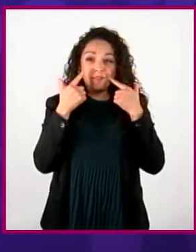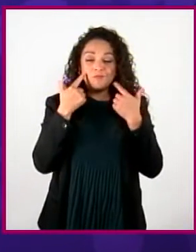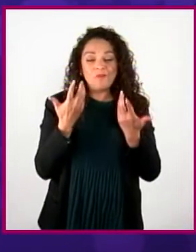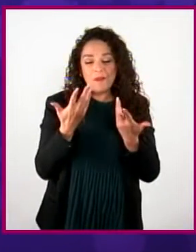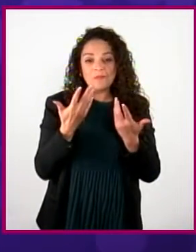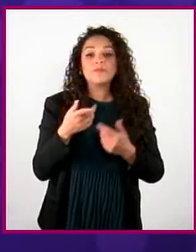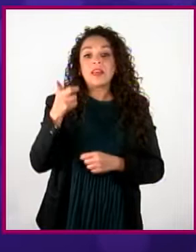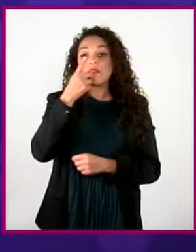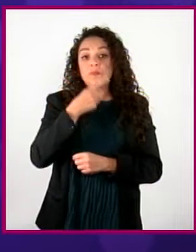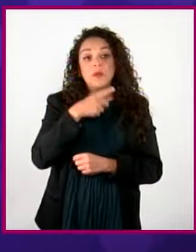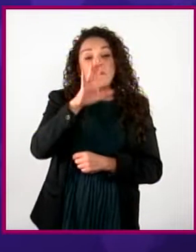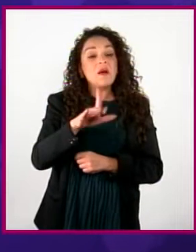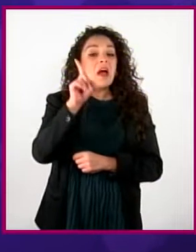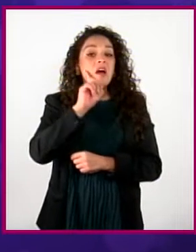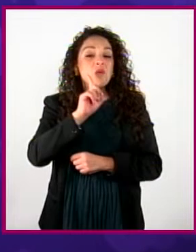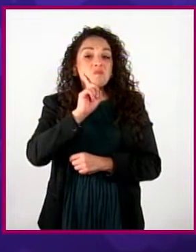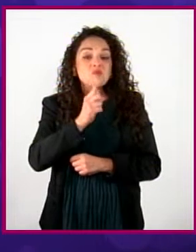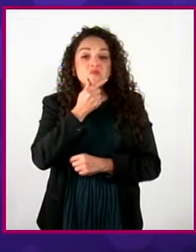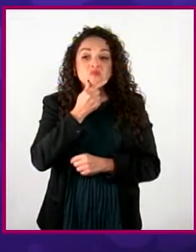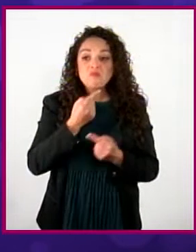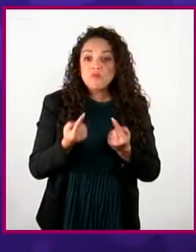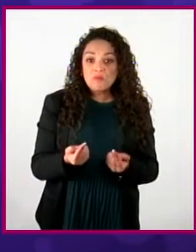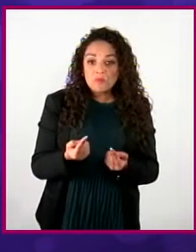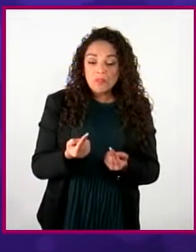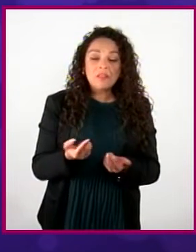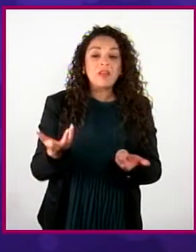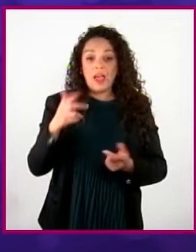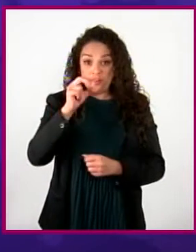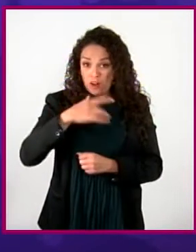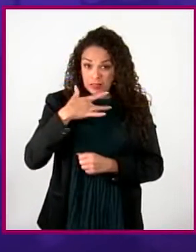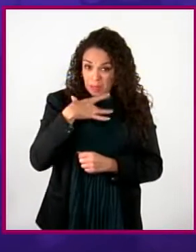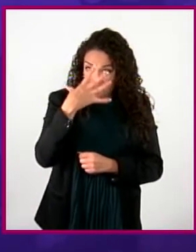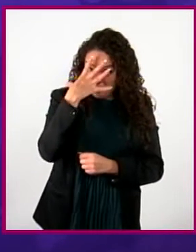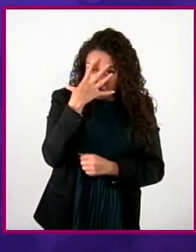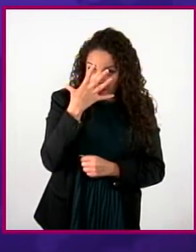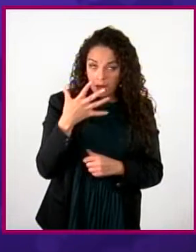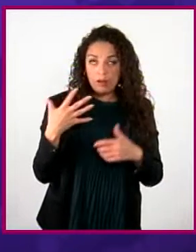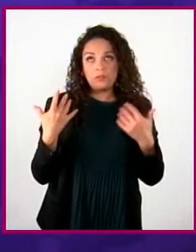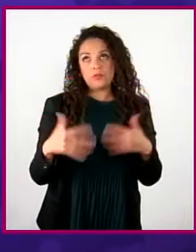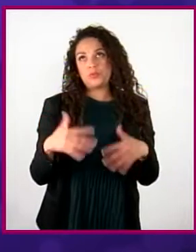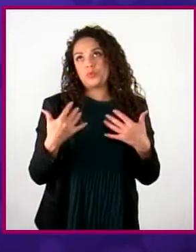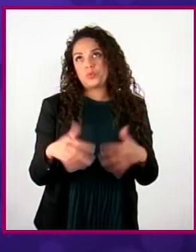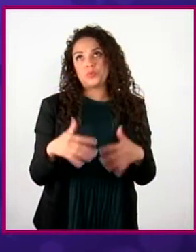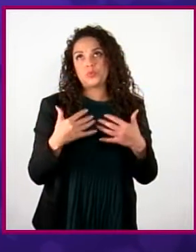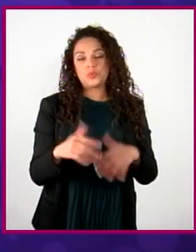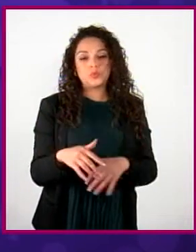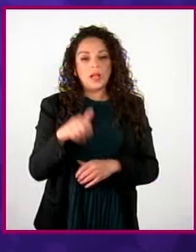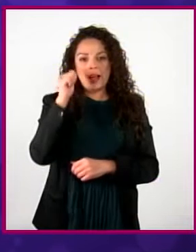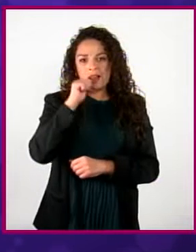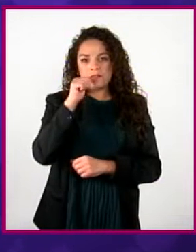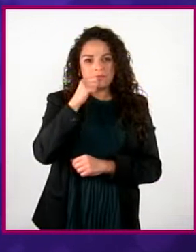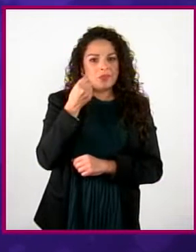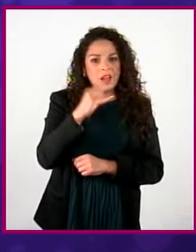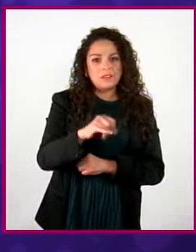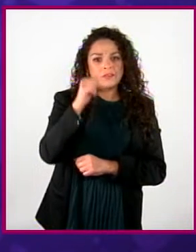soy la hijita que siempre quiso mi mamá, que si no me da vergüenza... Uff... Así, la neta, yo no entiendo por